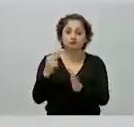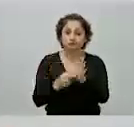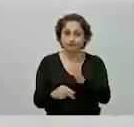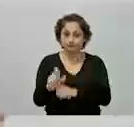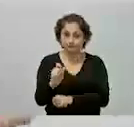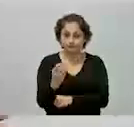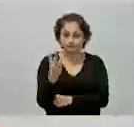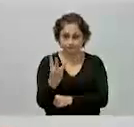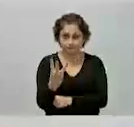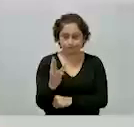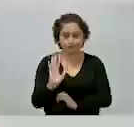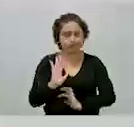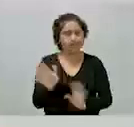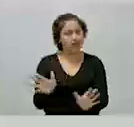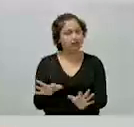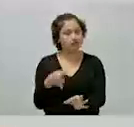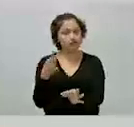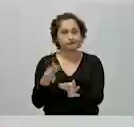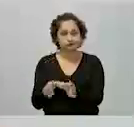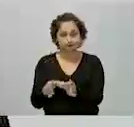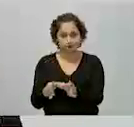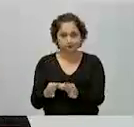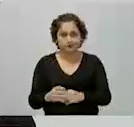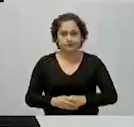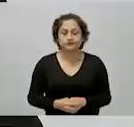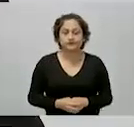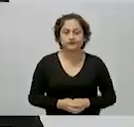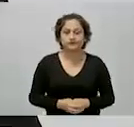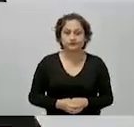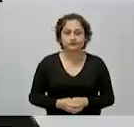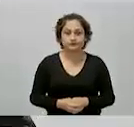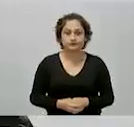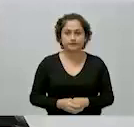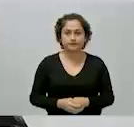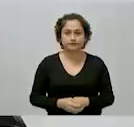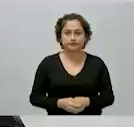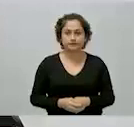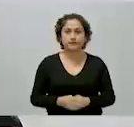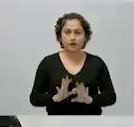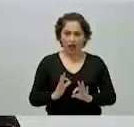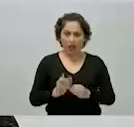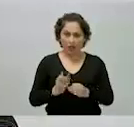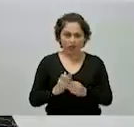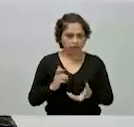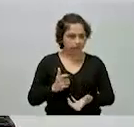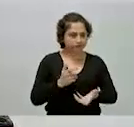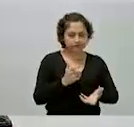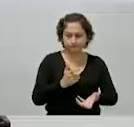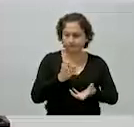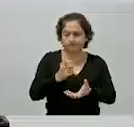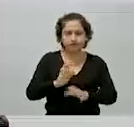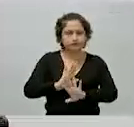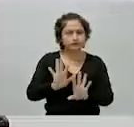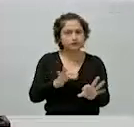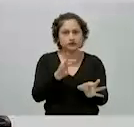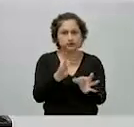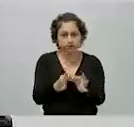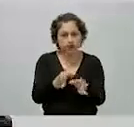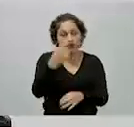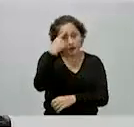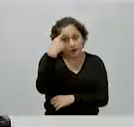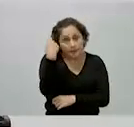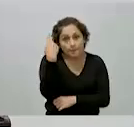ya están los recursos. Este tren